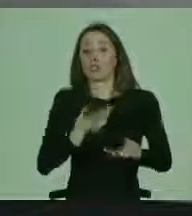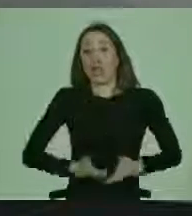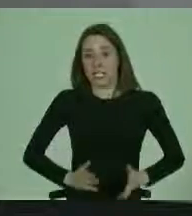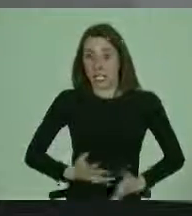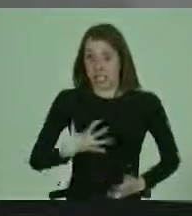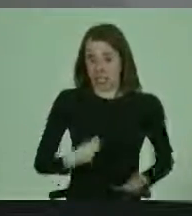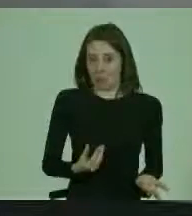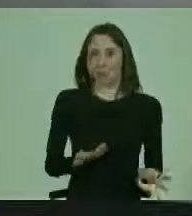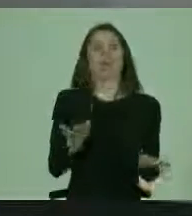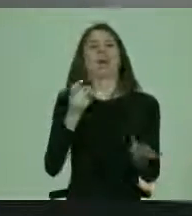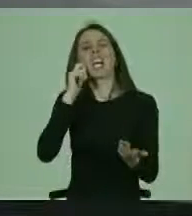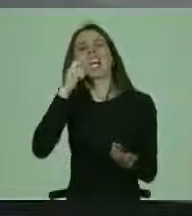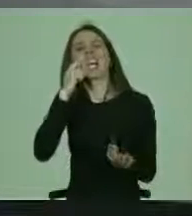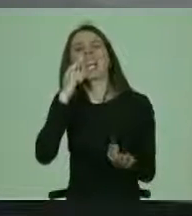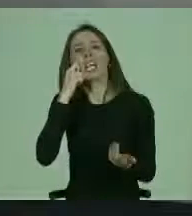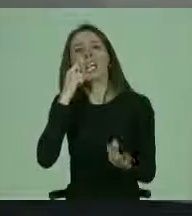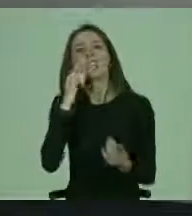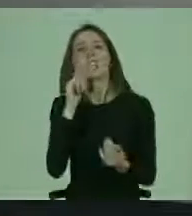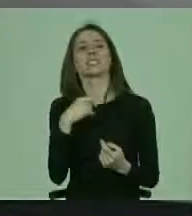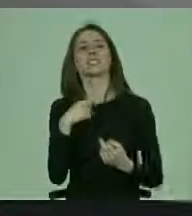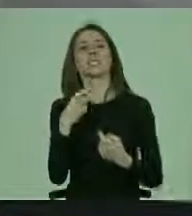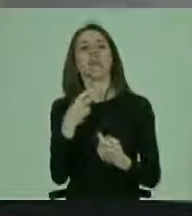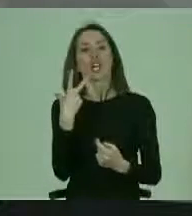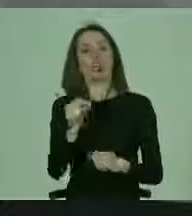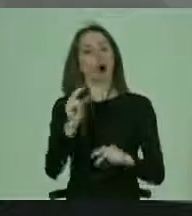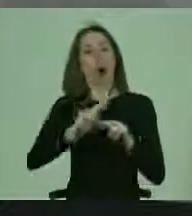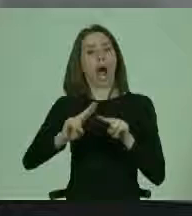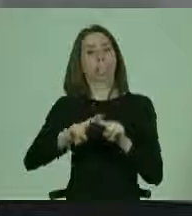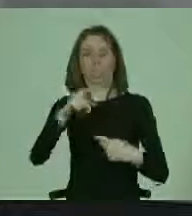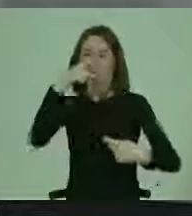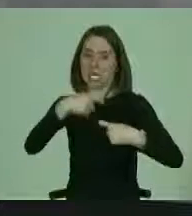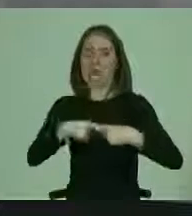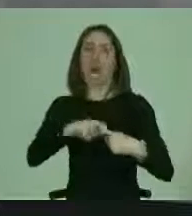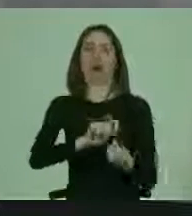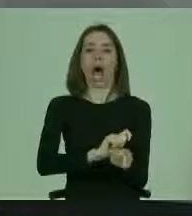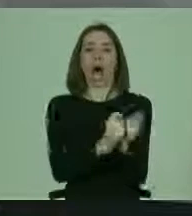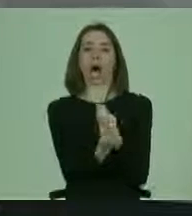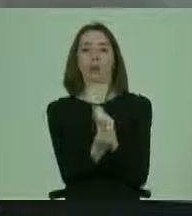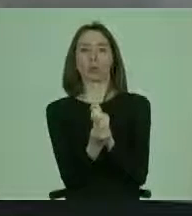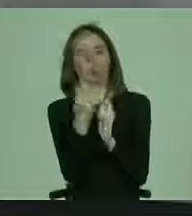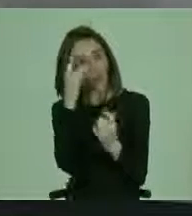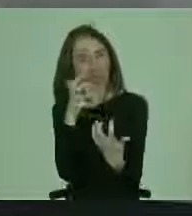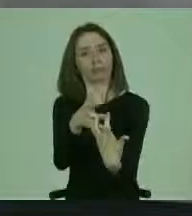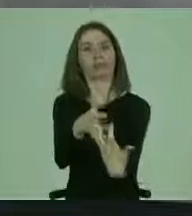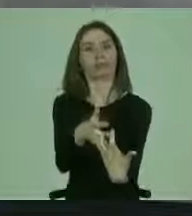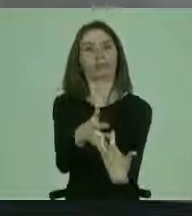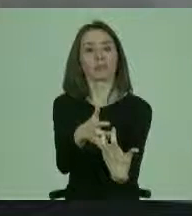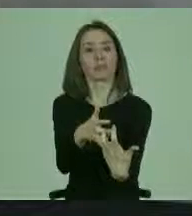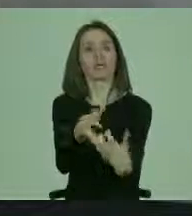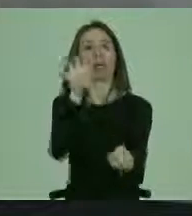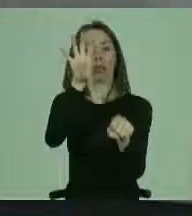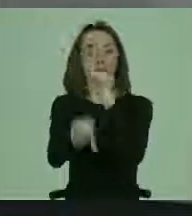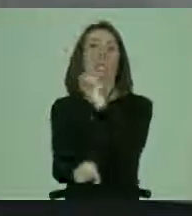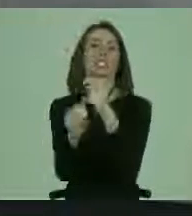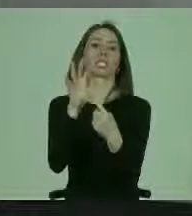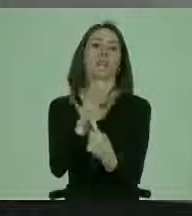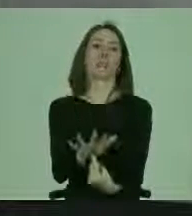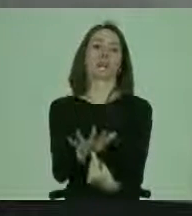qué implicancia tiene la denegación de un ajuste razonable incluso en este plano? Discriminación.